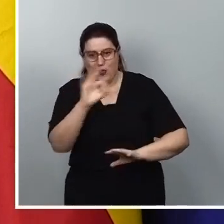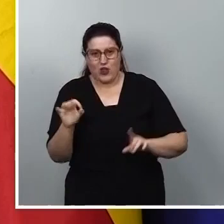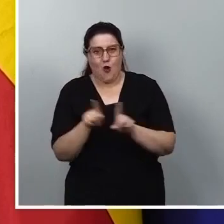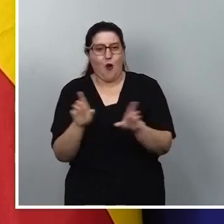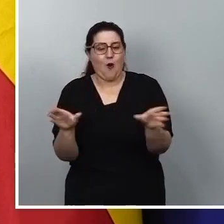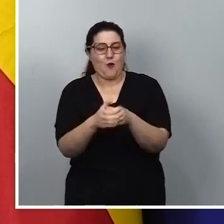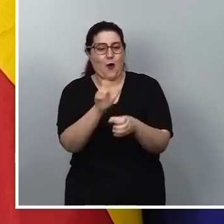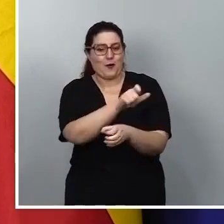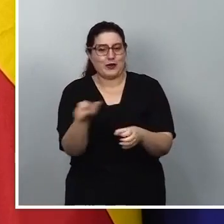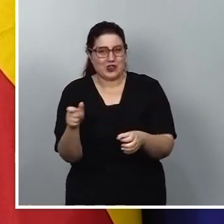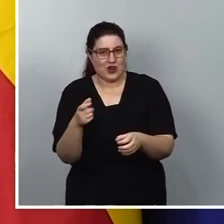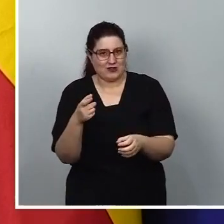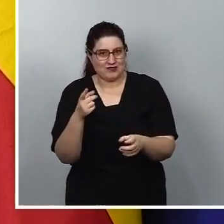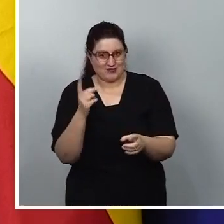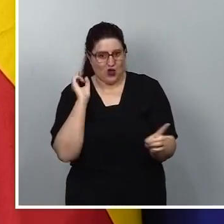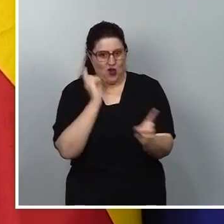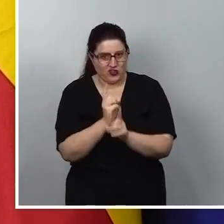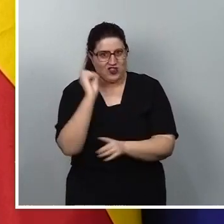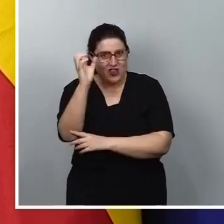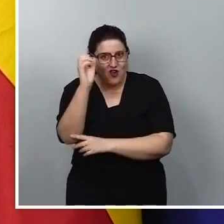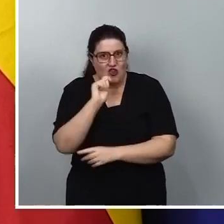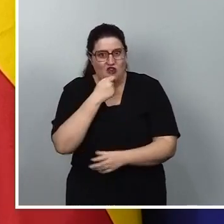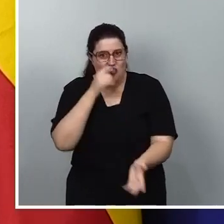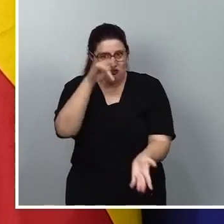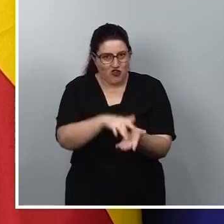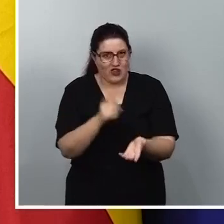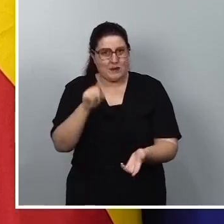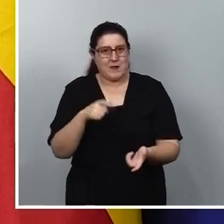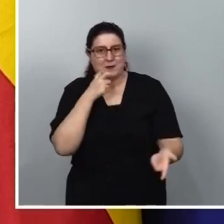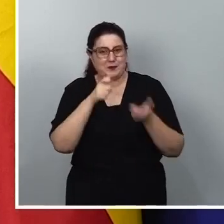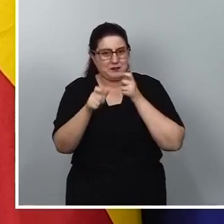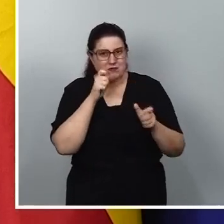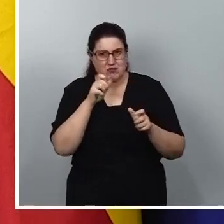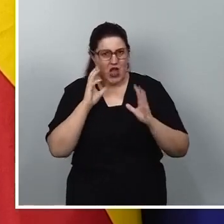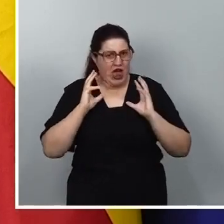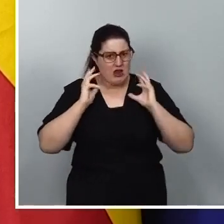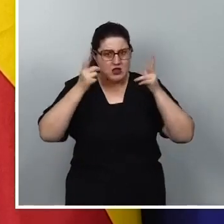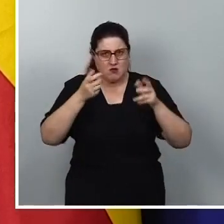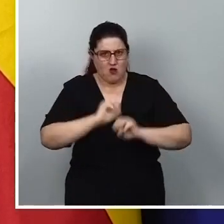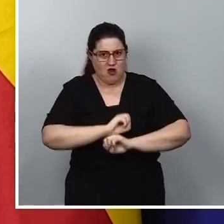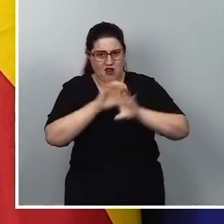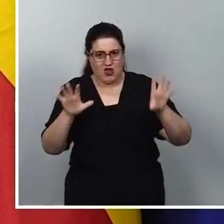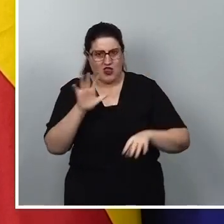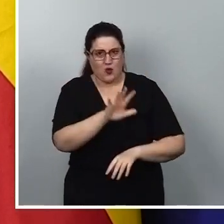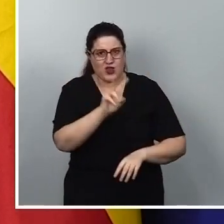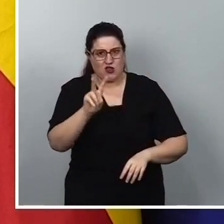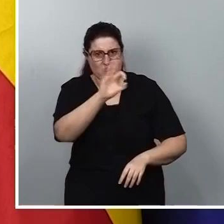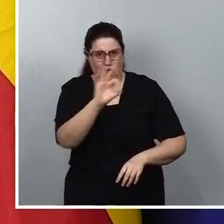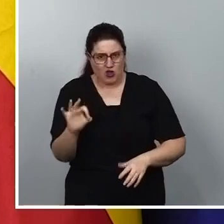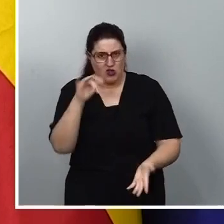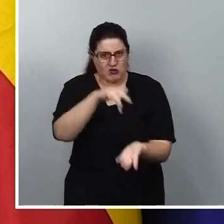grupo de personas y se utiliza un lenguaje agresivo explícito contra ellos, concretamente en un 52% de los casos.